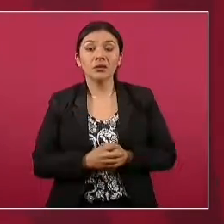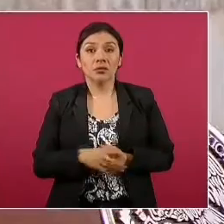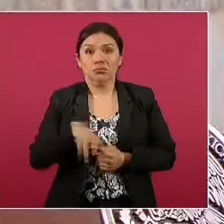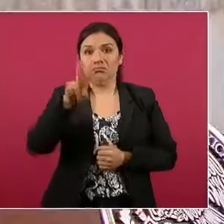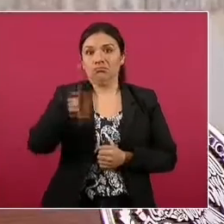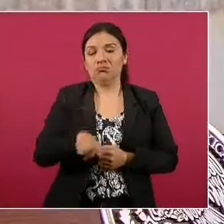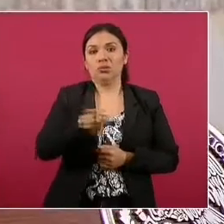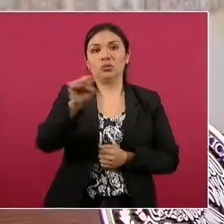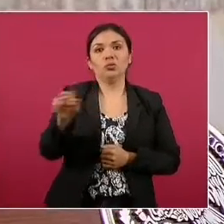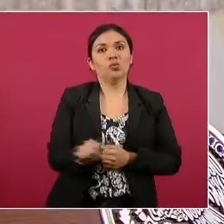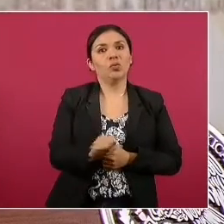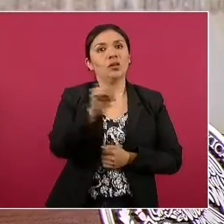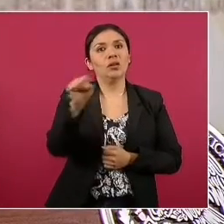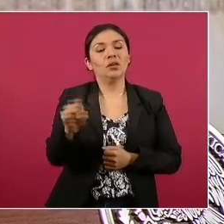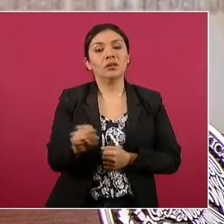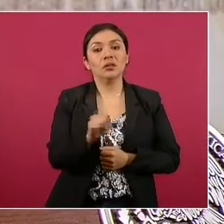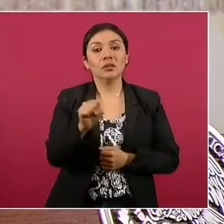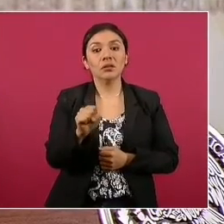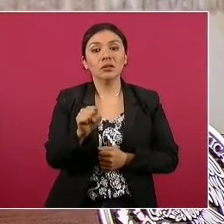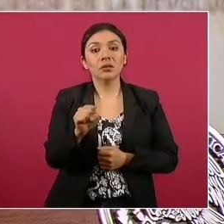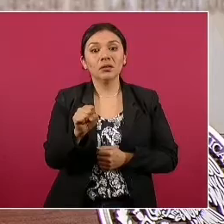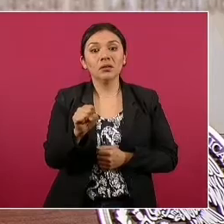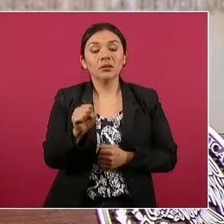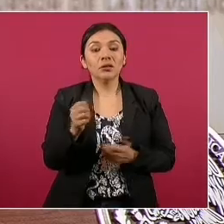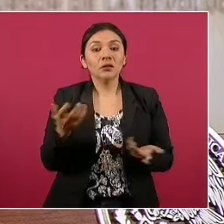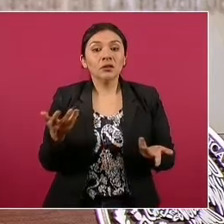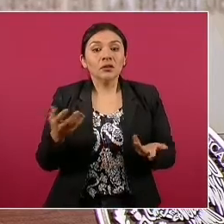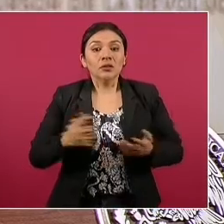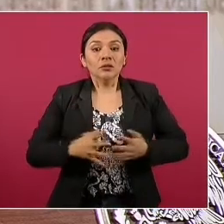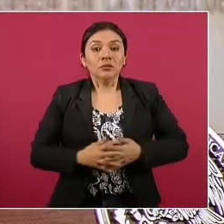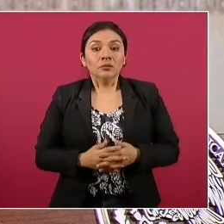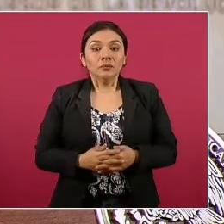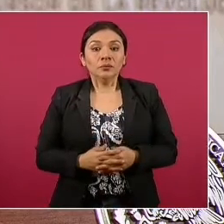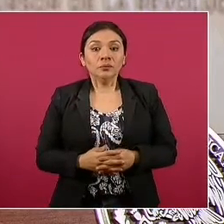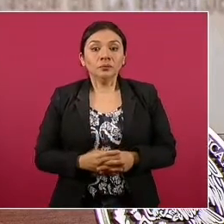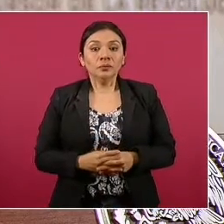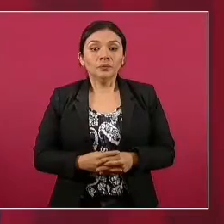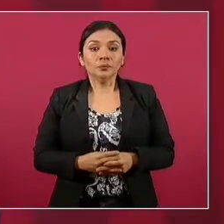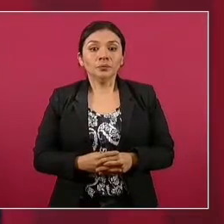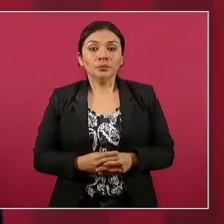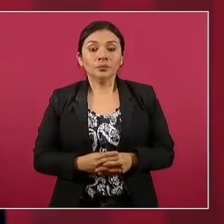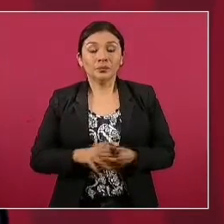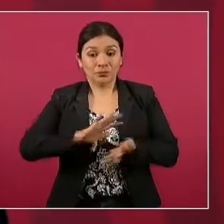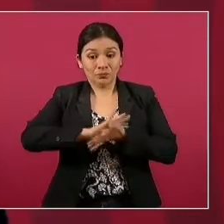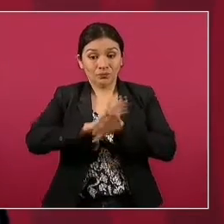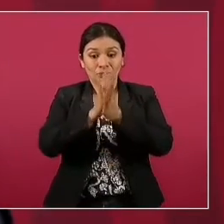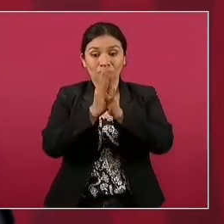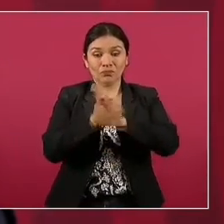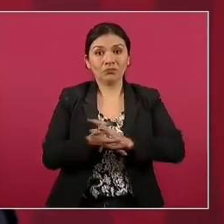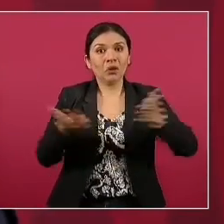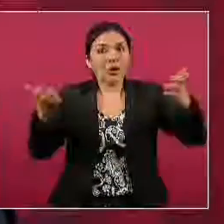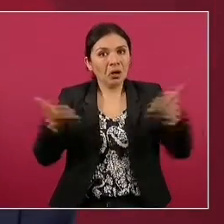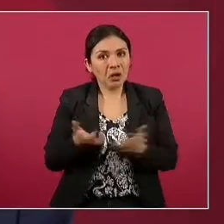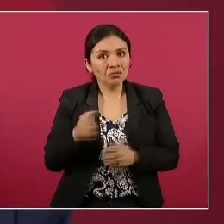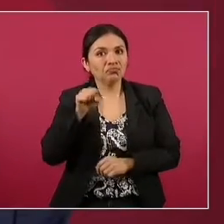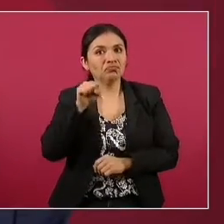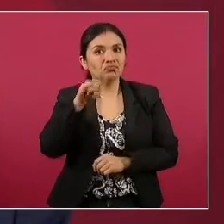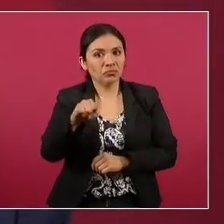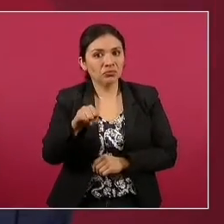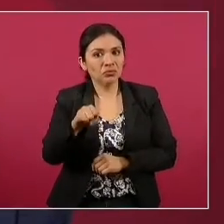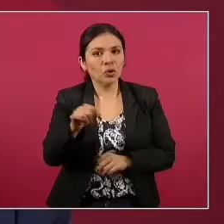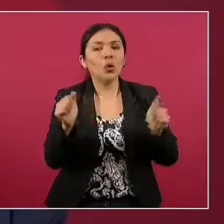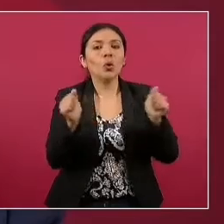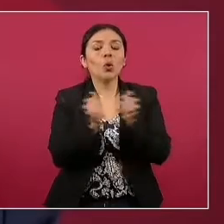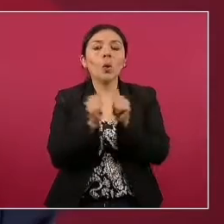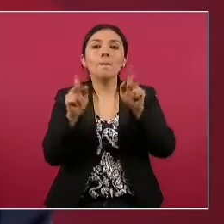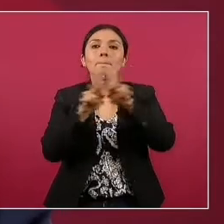afortunadamente la transformación se está llevando a cabo de manera